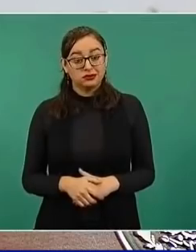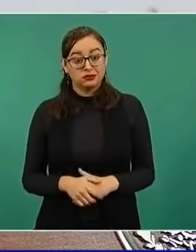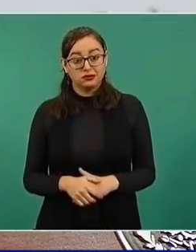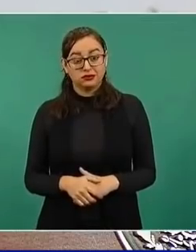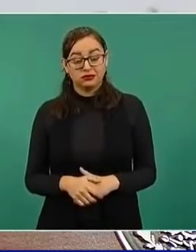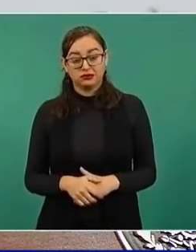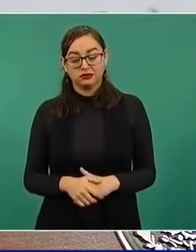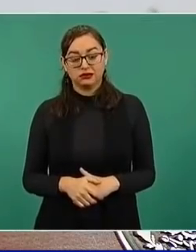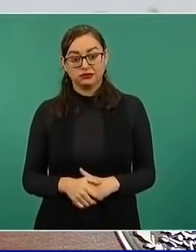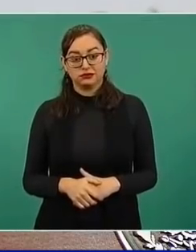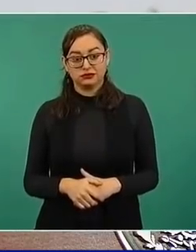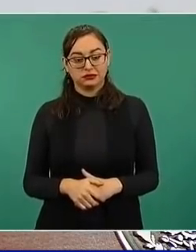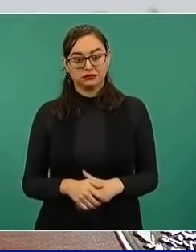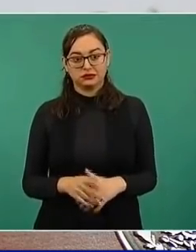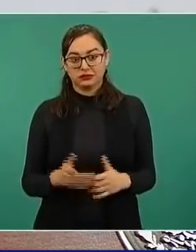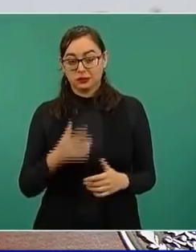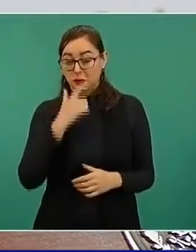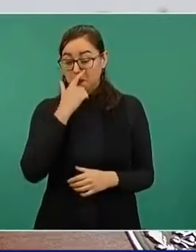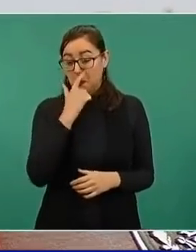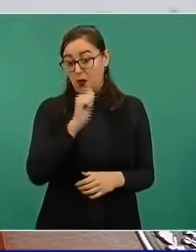los conservadores son